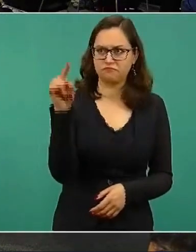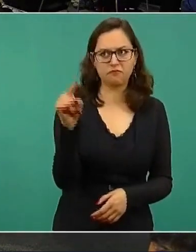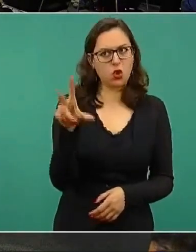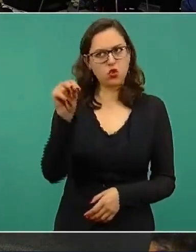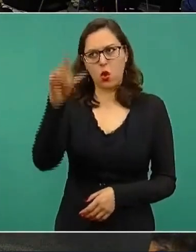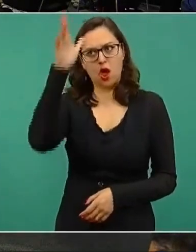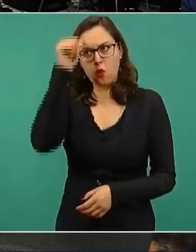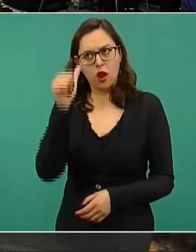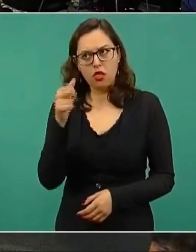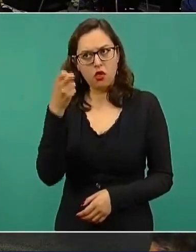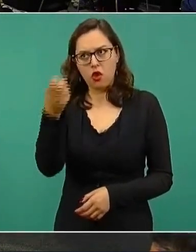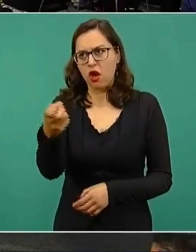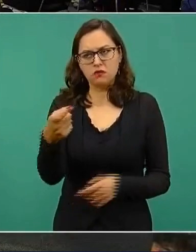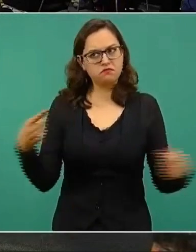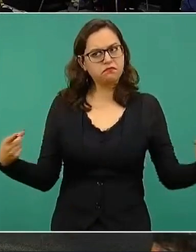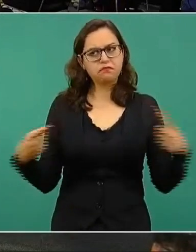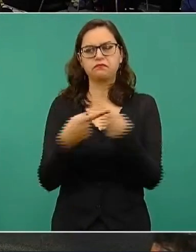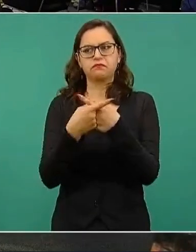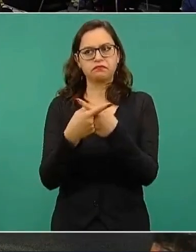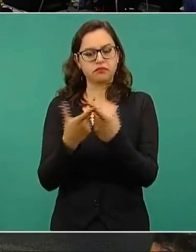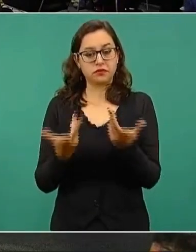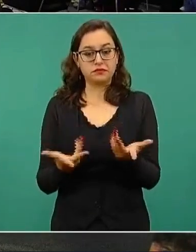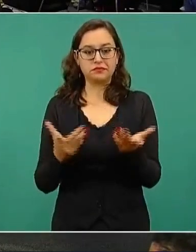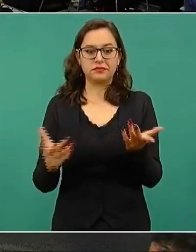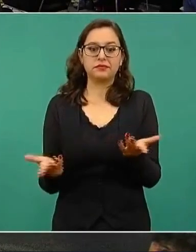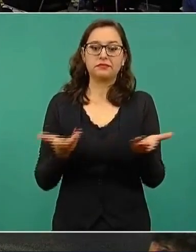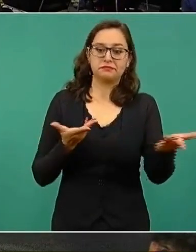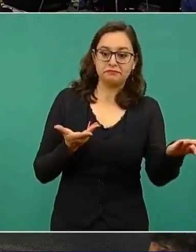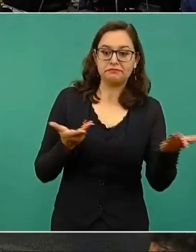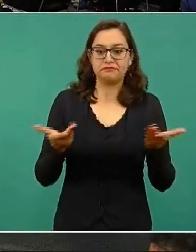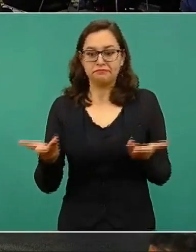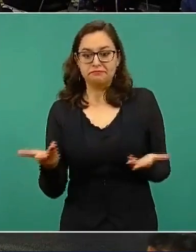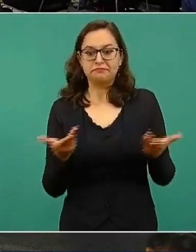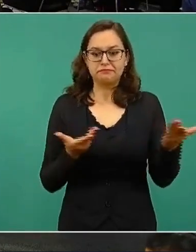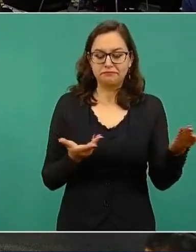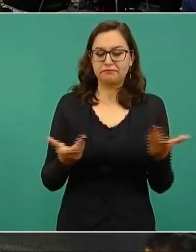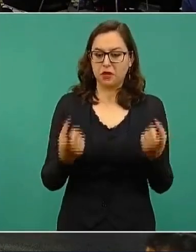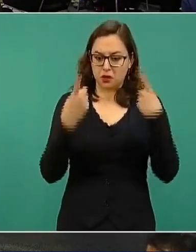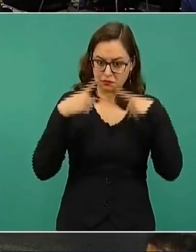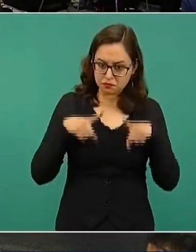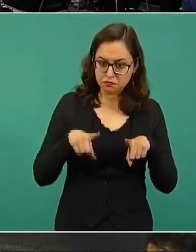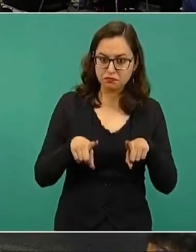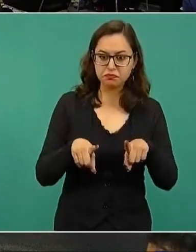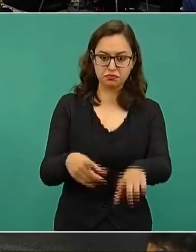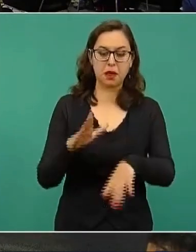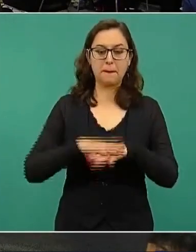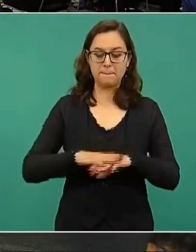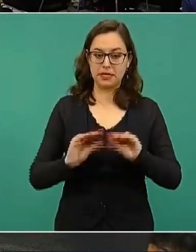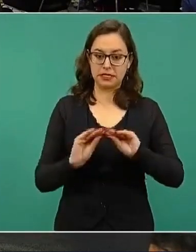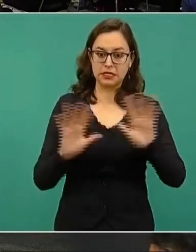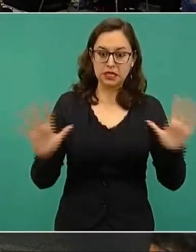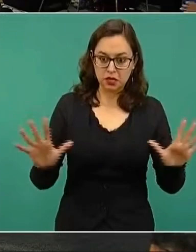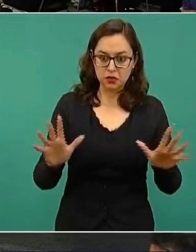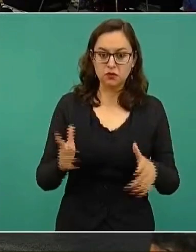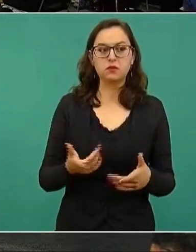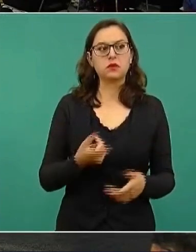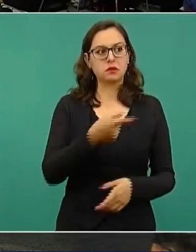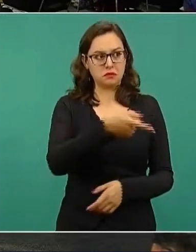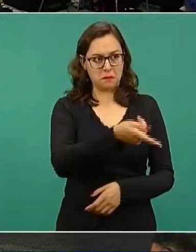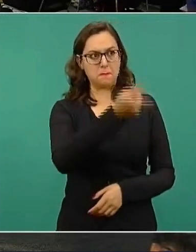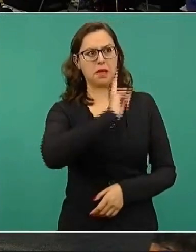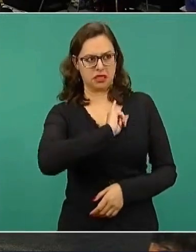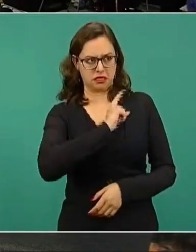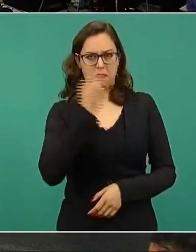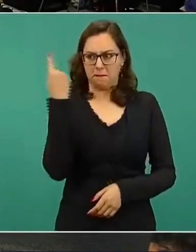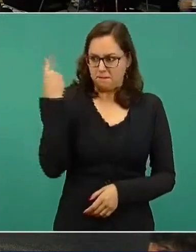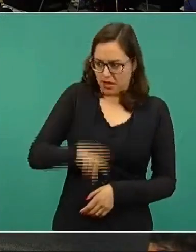de acuerdo a lo que corresponde con la ley. Entonces, estamos haciendo las dos cosas en paralelo para que haya claridad. Acatamos inmediatamente